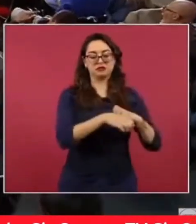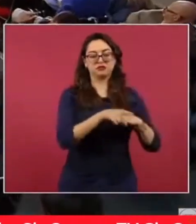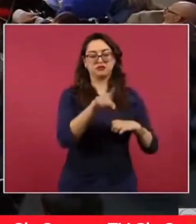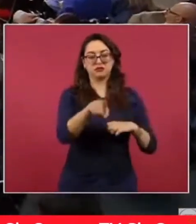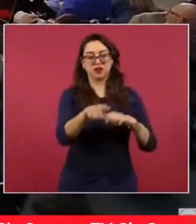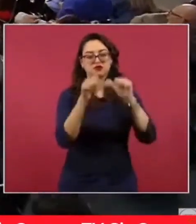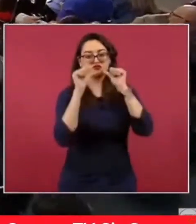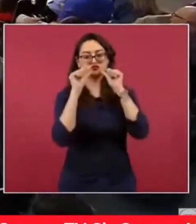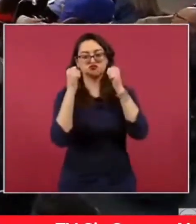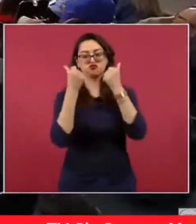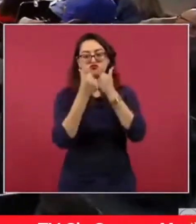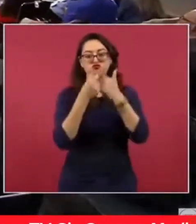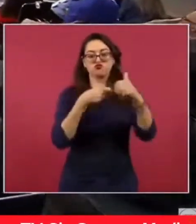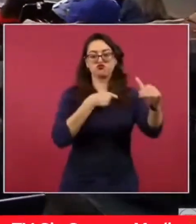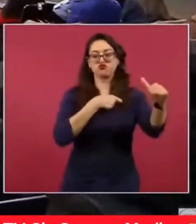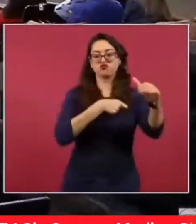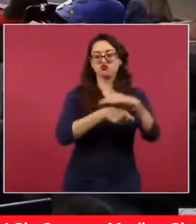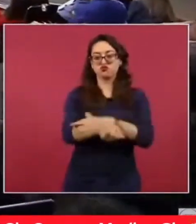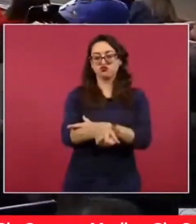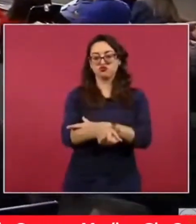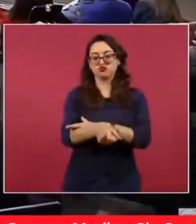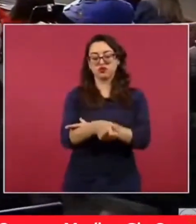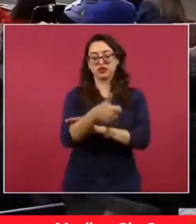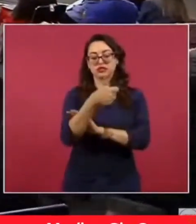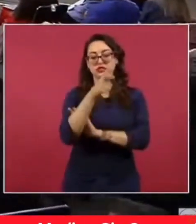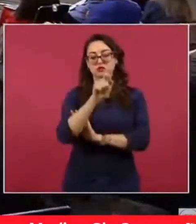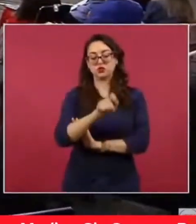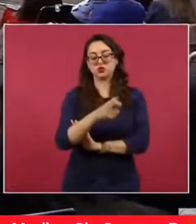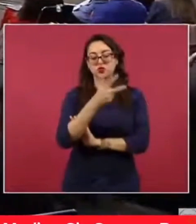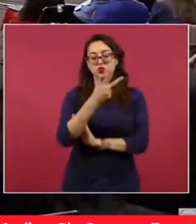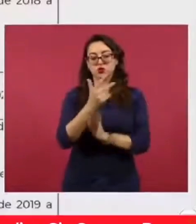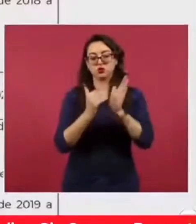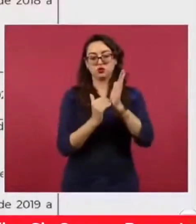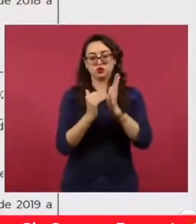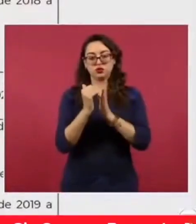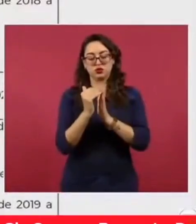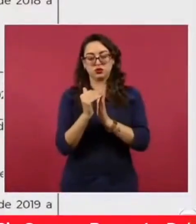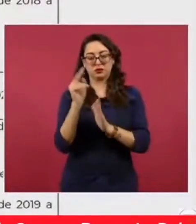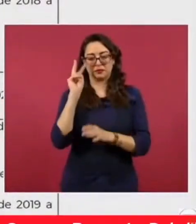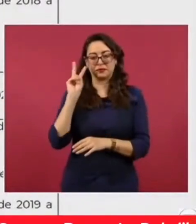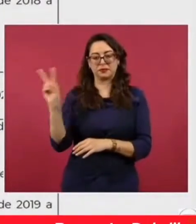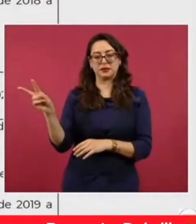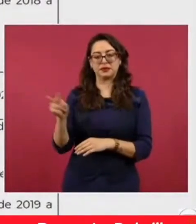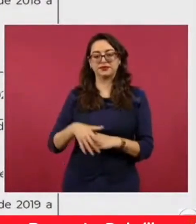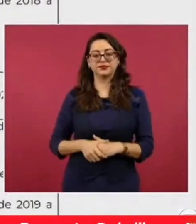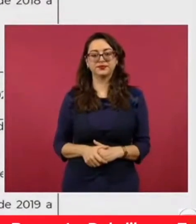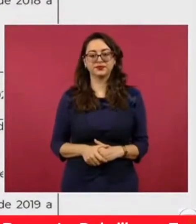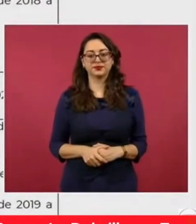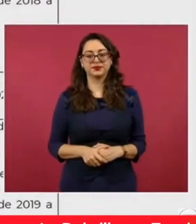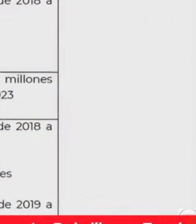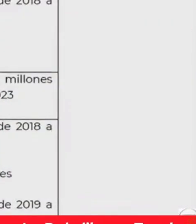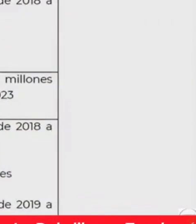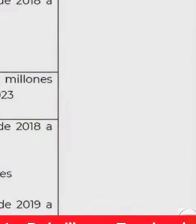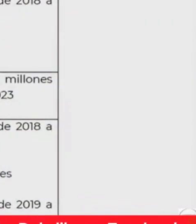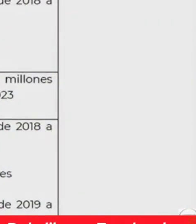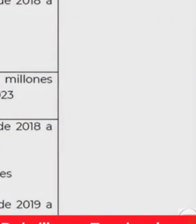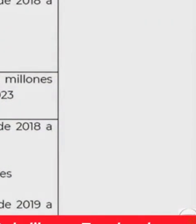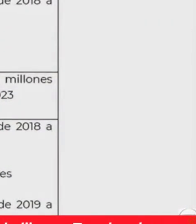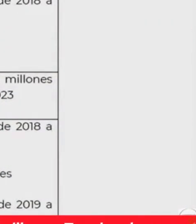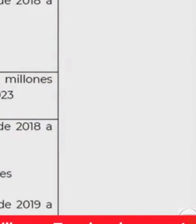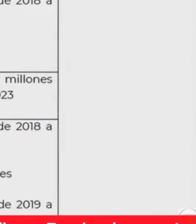Ah, pero tú dices los que reciben más dinero directo en contra de nosotros.